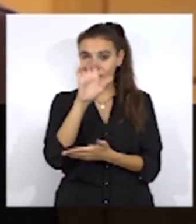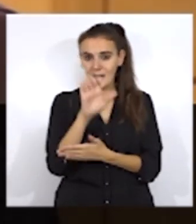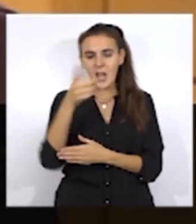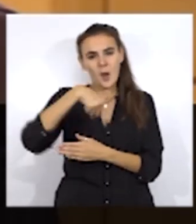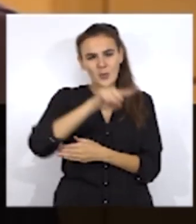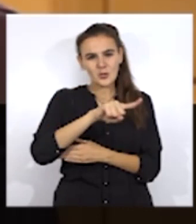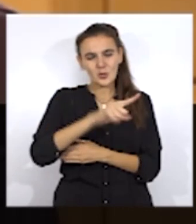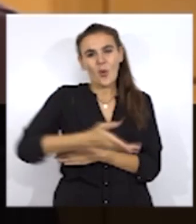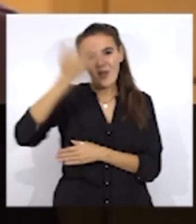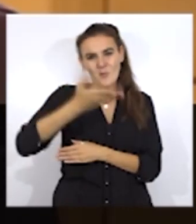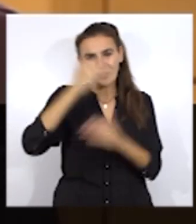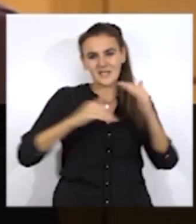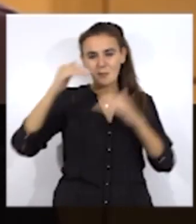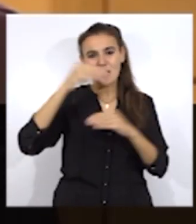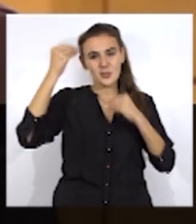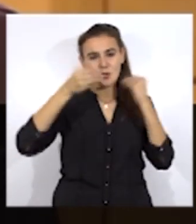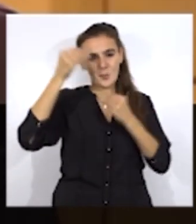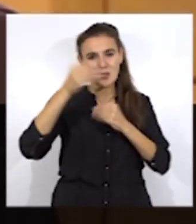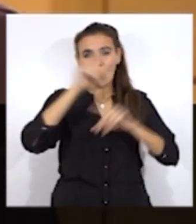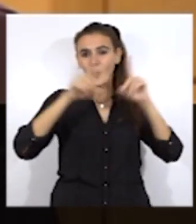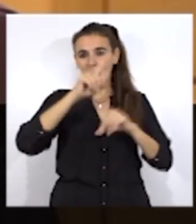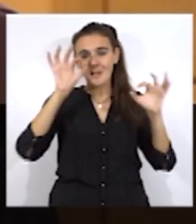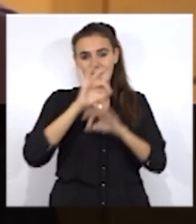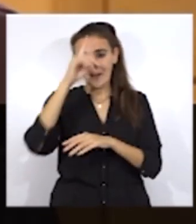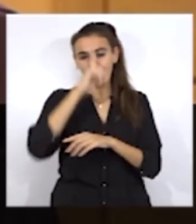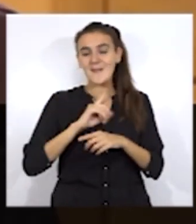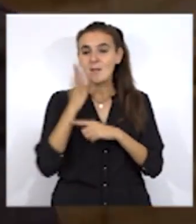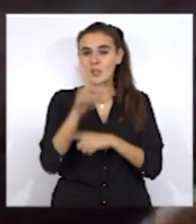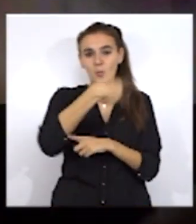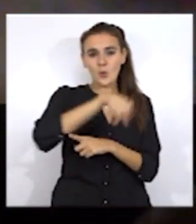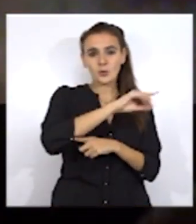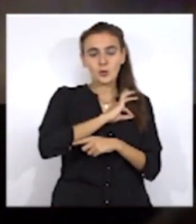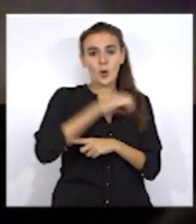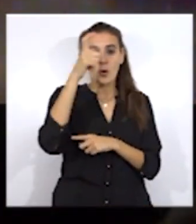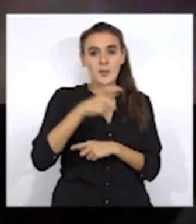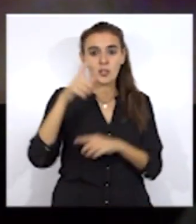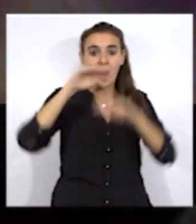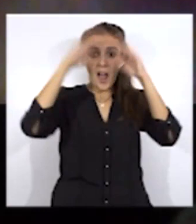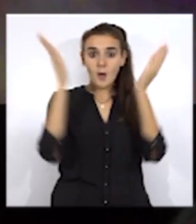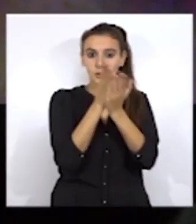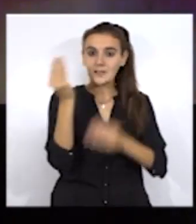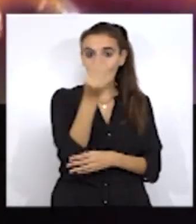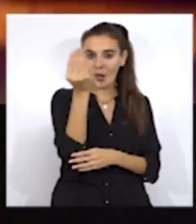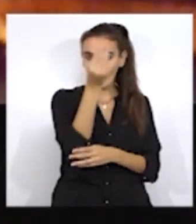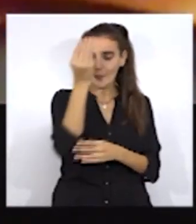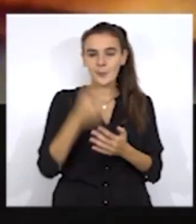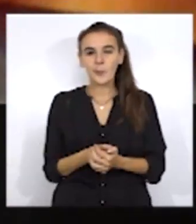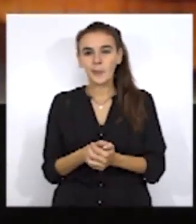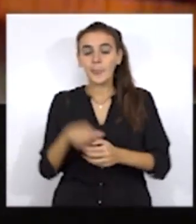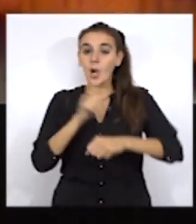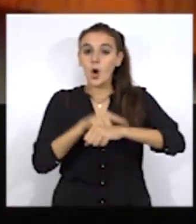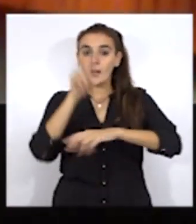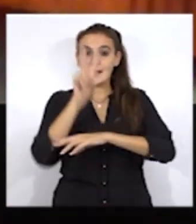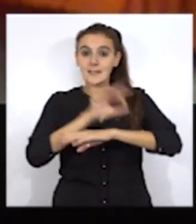Debería no estropear más la imagen que los españoles teníamos de usted cuando era un magnífico astronauta. Alrededor de las 7 de la mañana, los bomberos